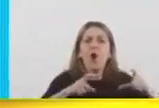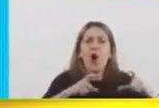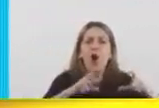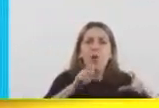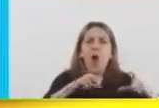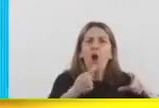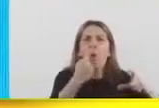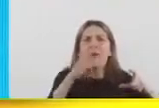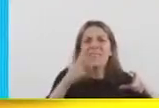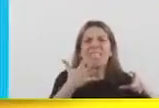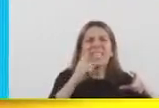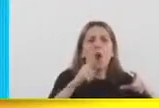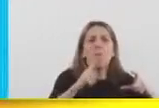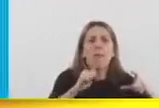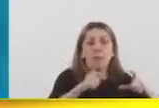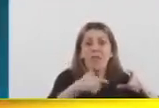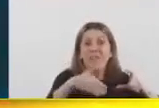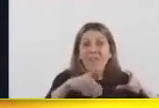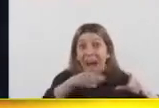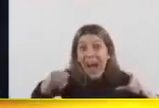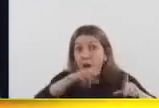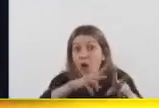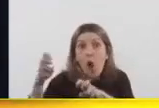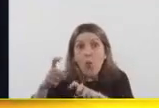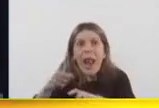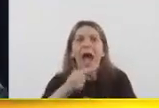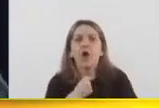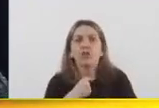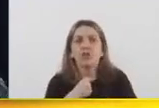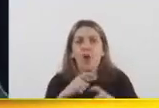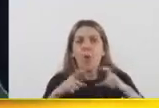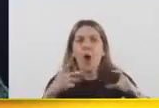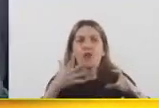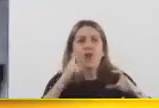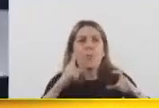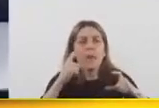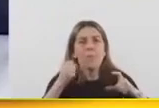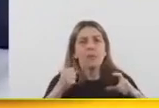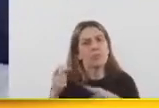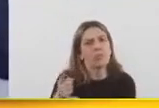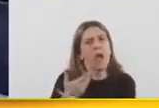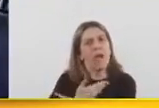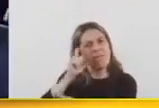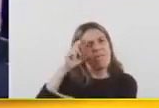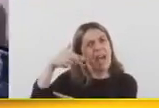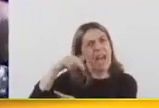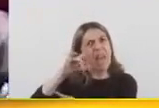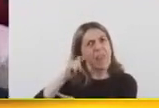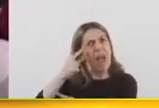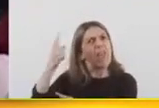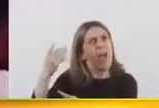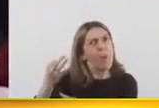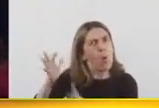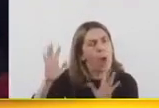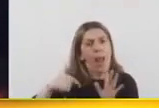en agosto serán pagados. Entonces, bueno, Fernanda me lo dijo, dije, es una gran idea de Fernanda. Inmediatamente